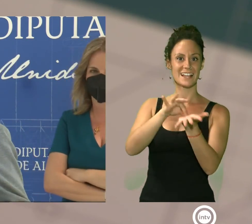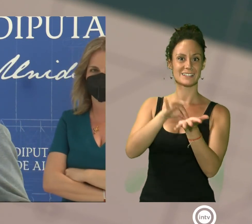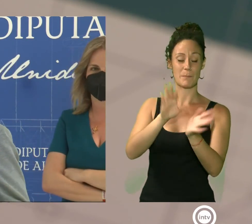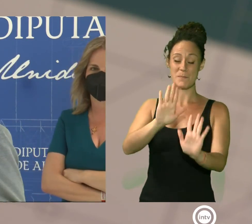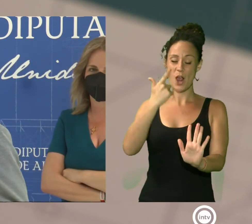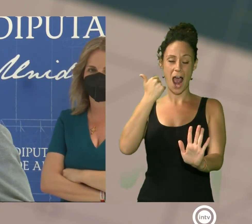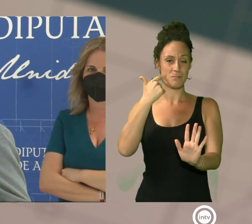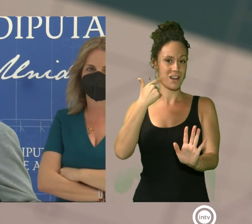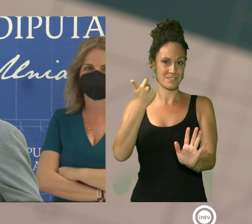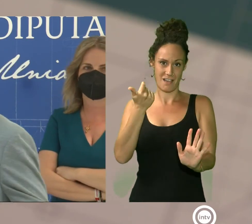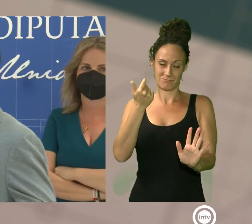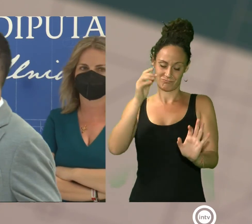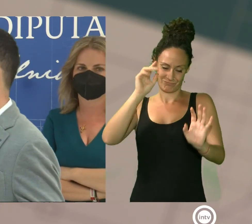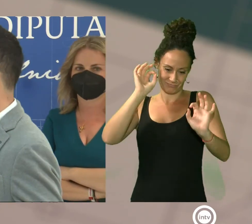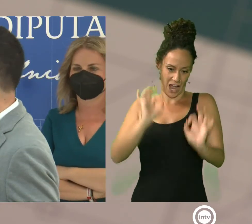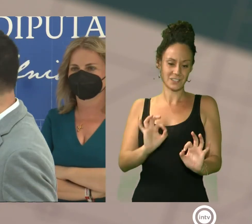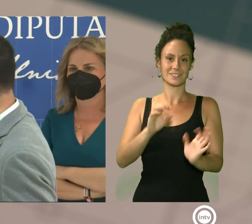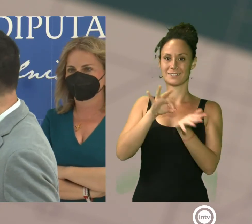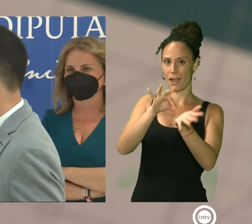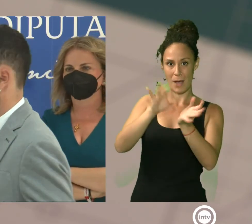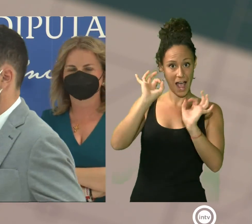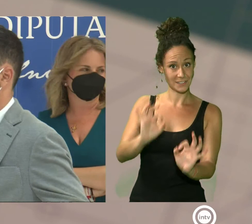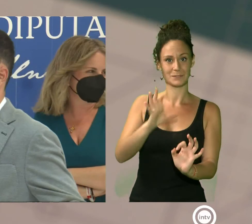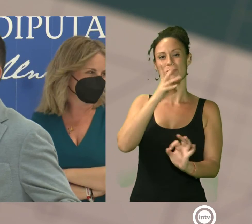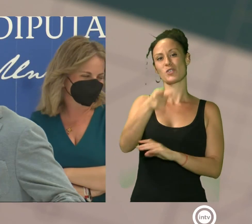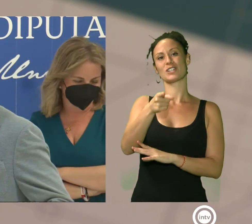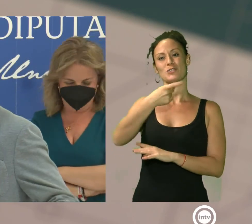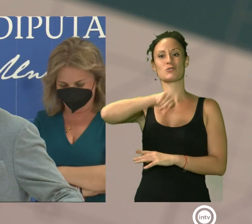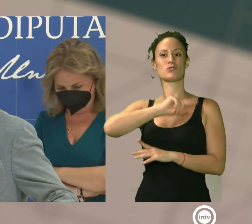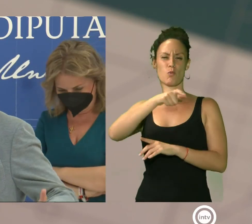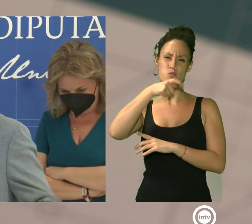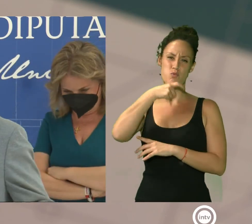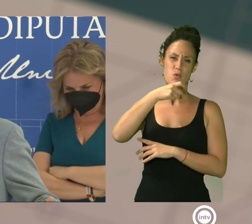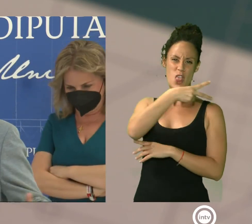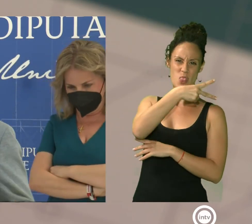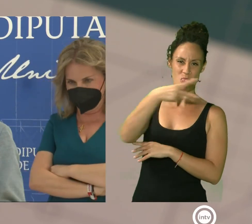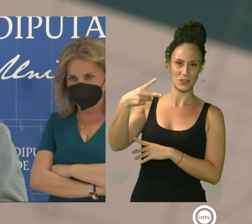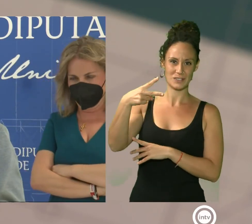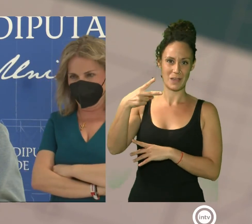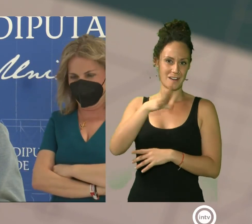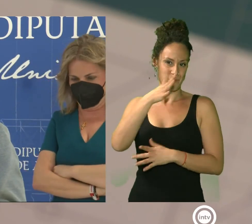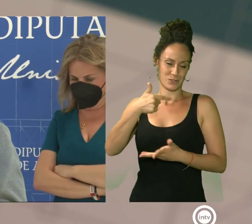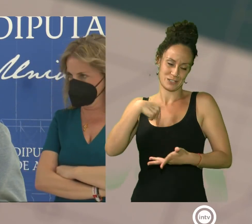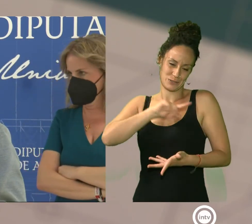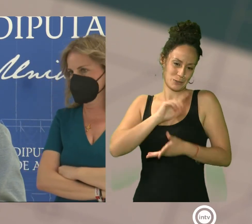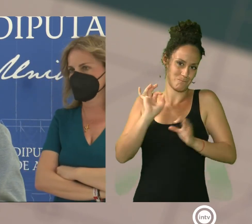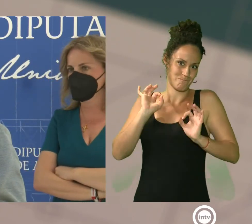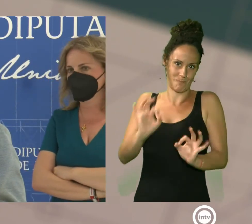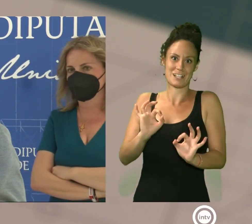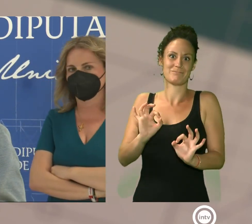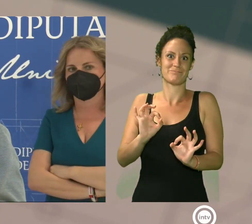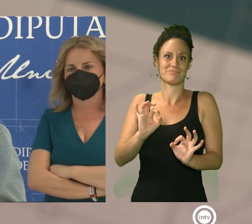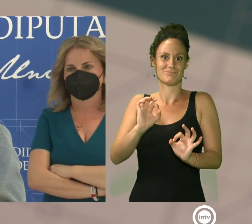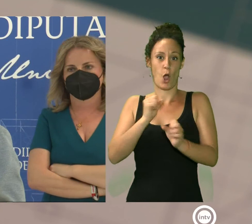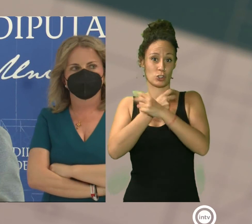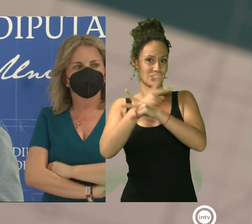son lo que son. Nosotros lo hacemos durante dos semanas y pico, porque somos así de grandes como nuestros hosteleros. Animos, evidentemente, a